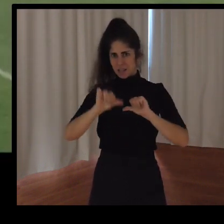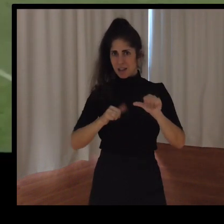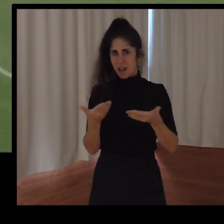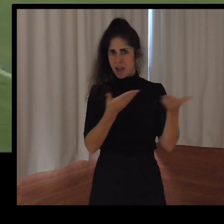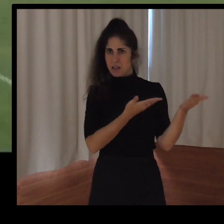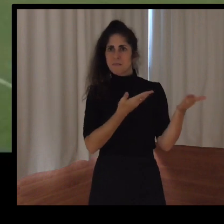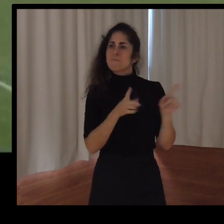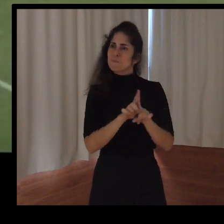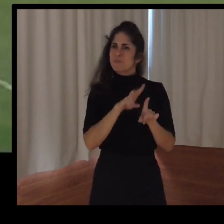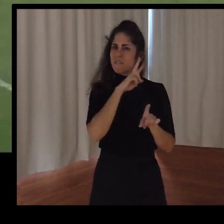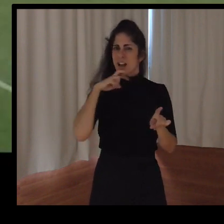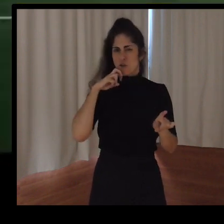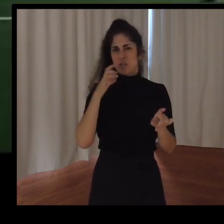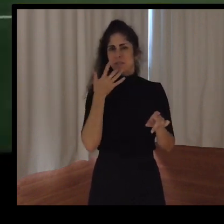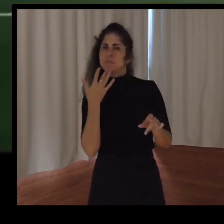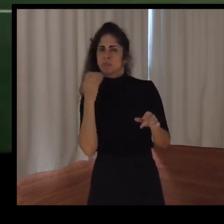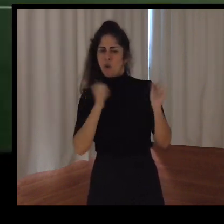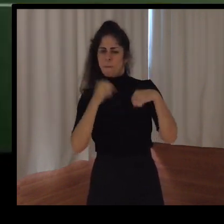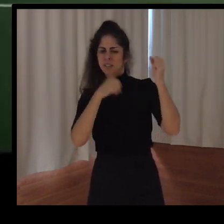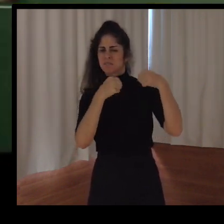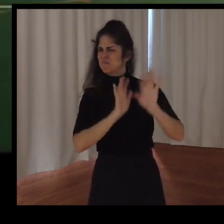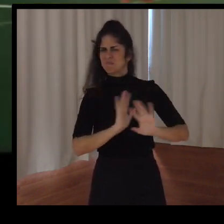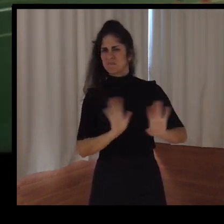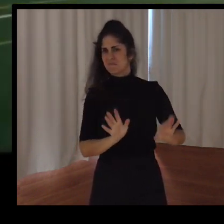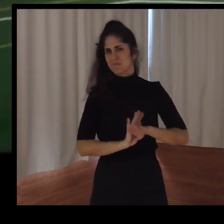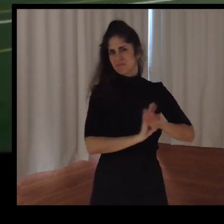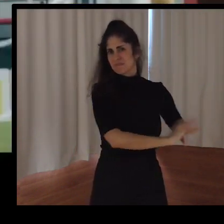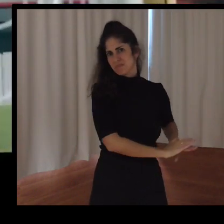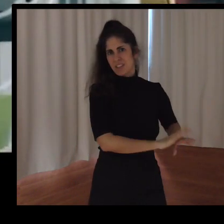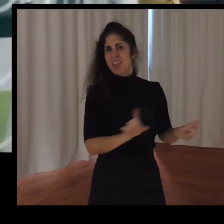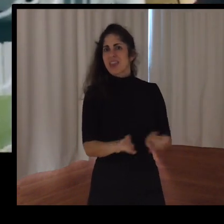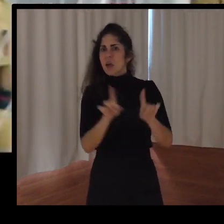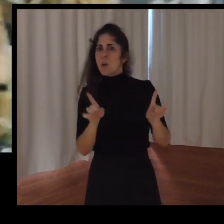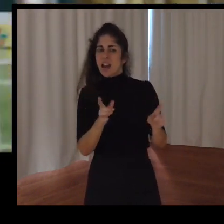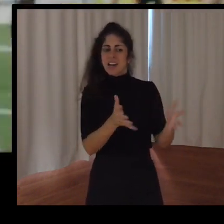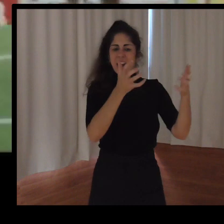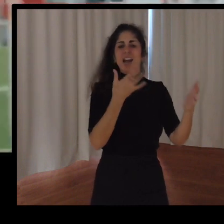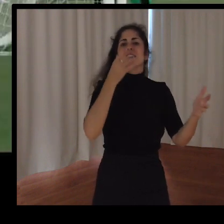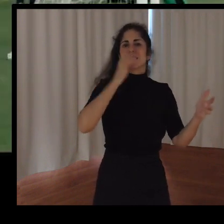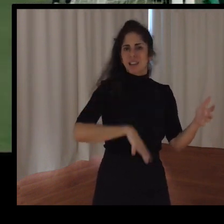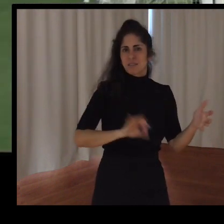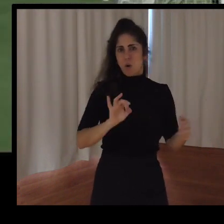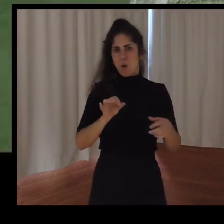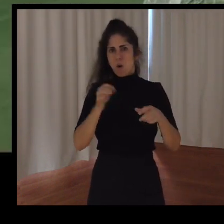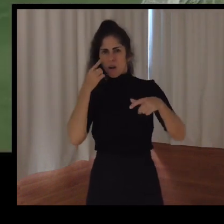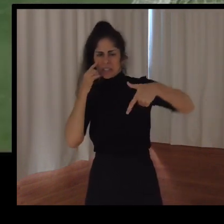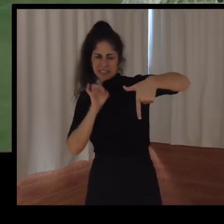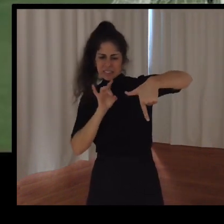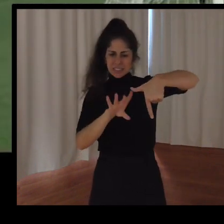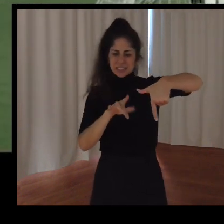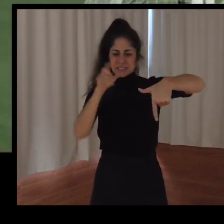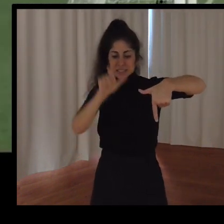la no competitividad que tienen. Da igual quién gane, da igual quién marque. Yo recuerdo un partido que